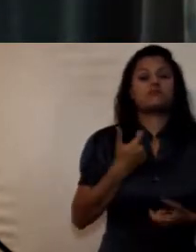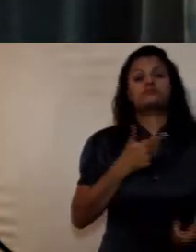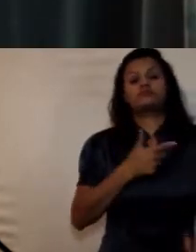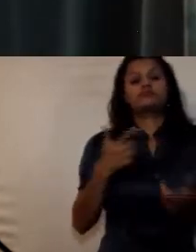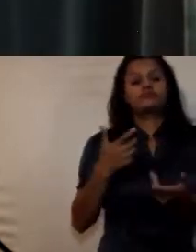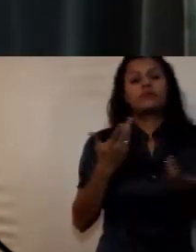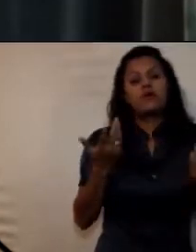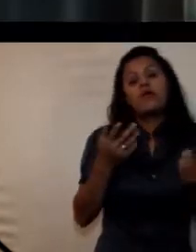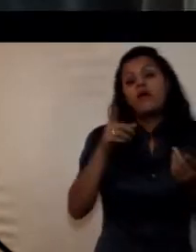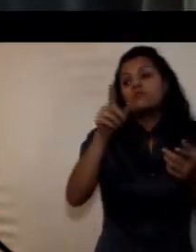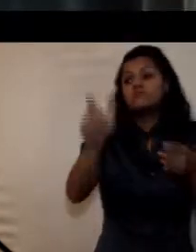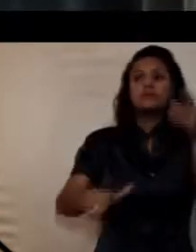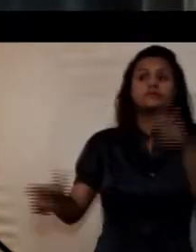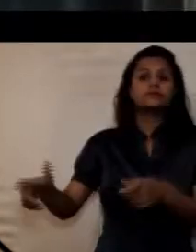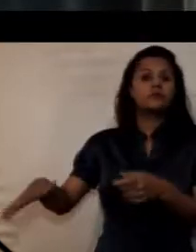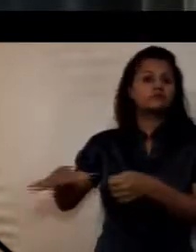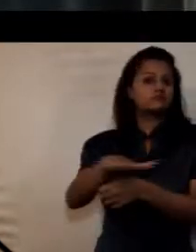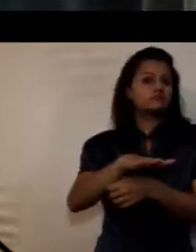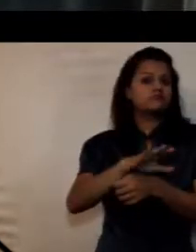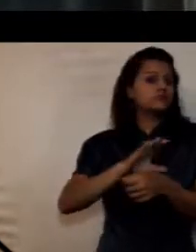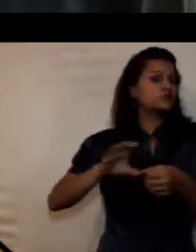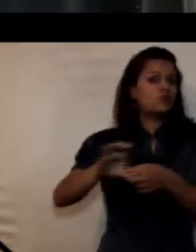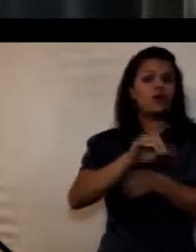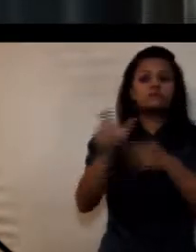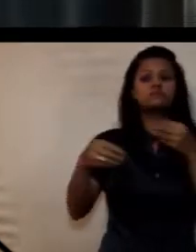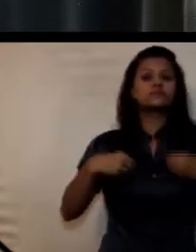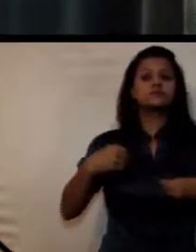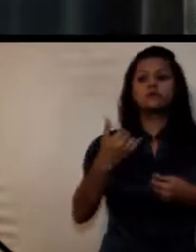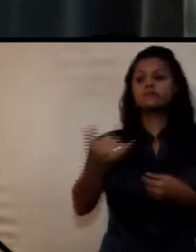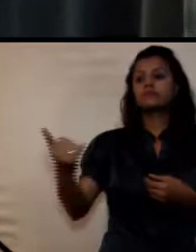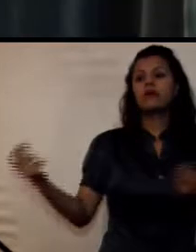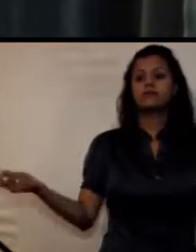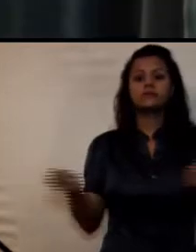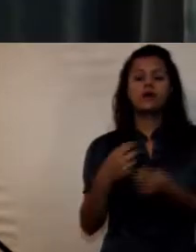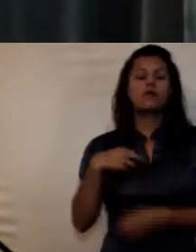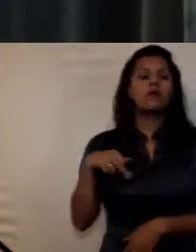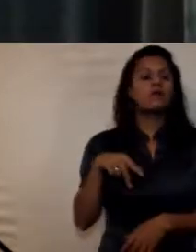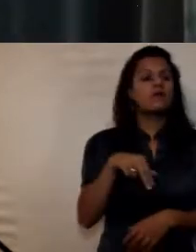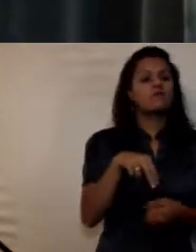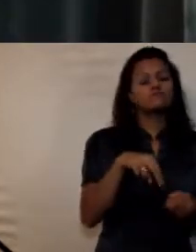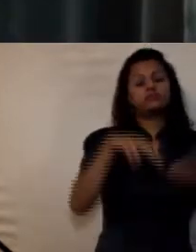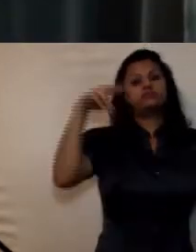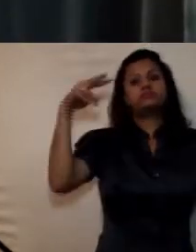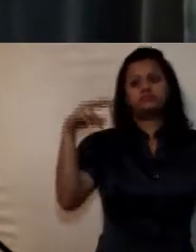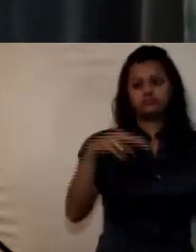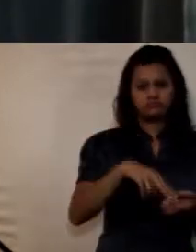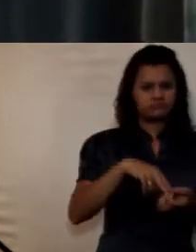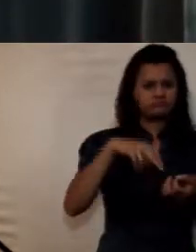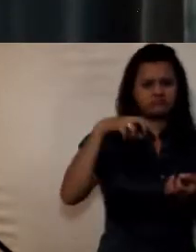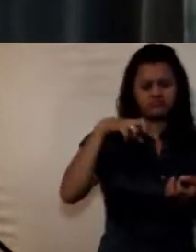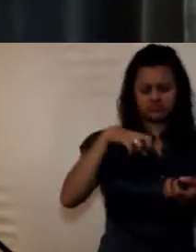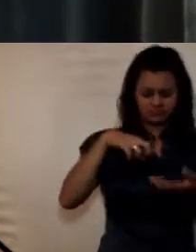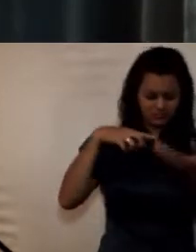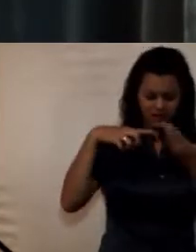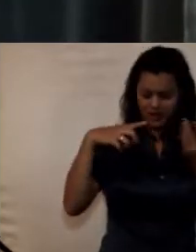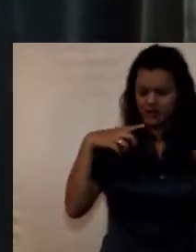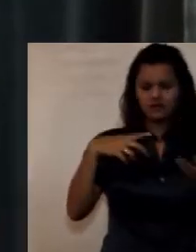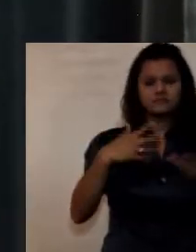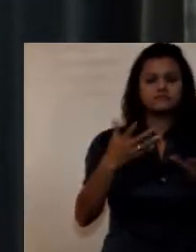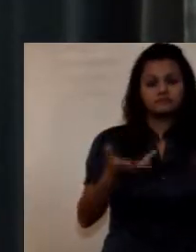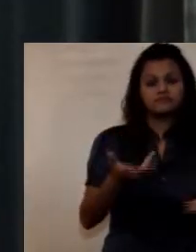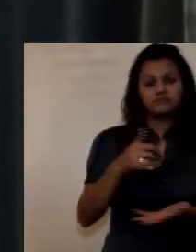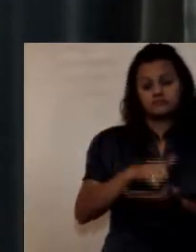población civil que fue víctima de estas minas antipersona contamos adicionalmente con el sector defensa con unos programas muy